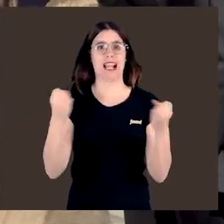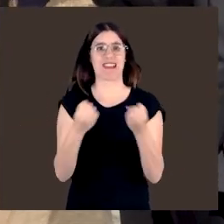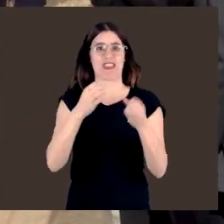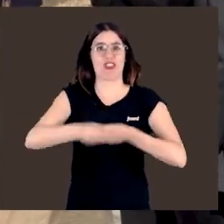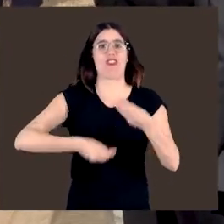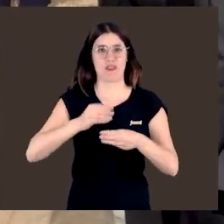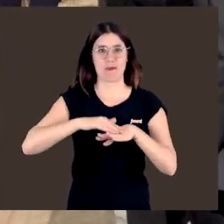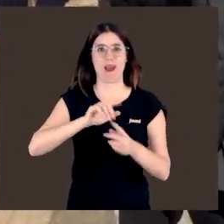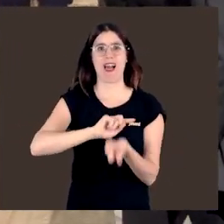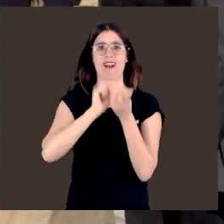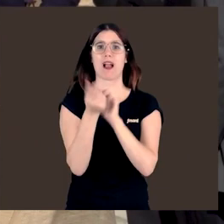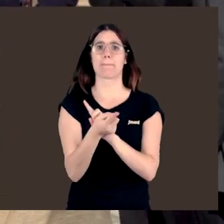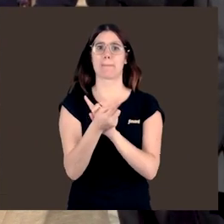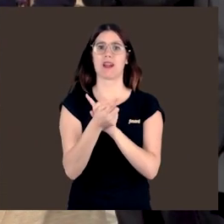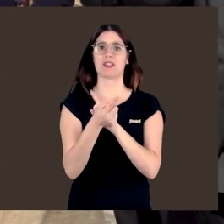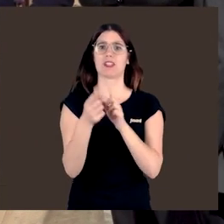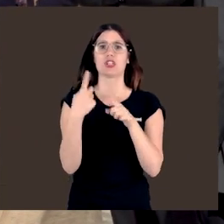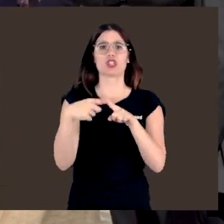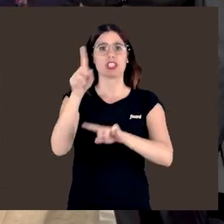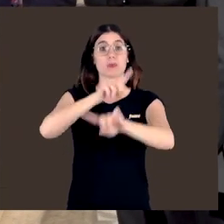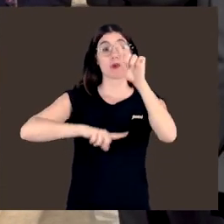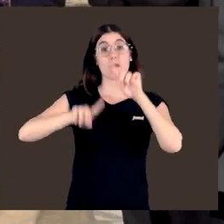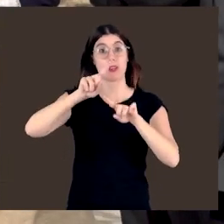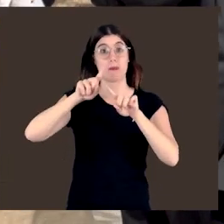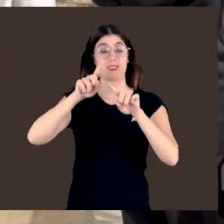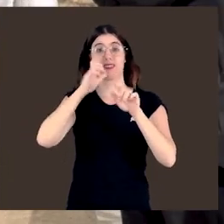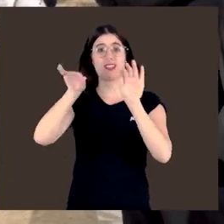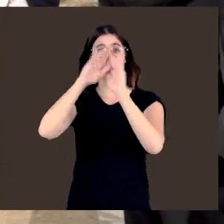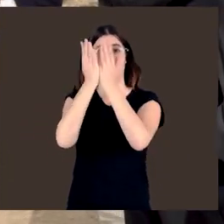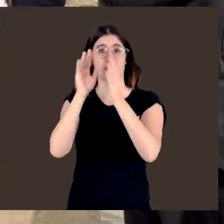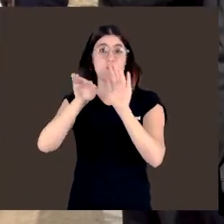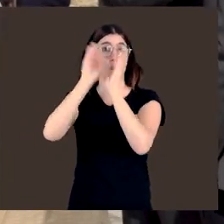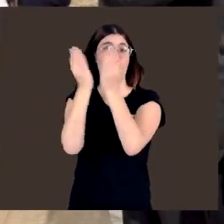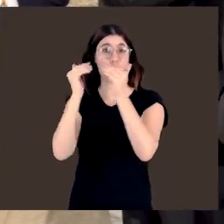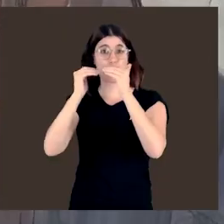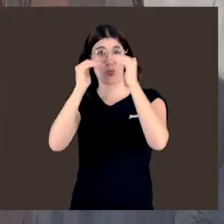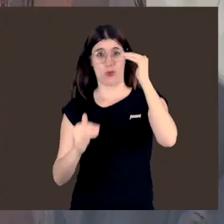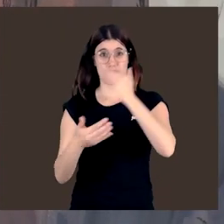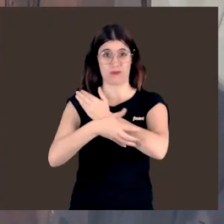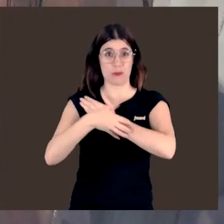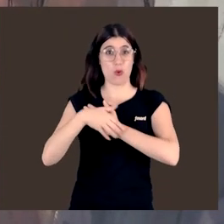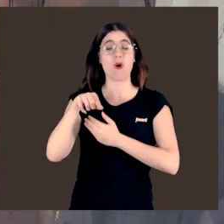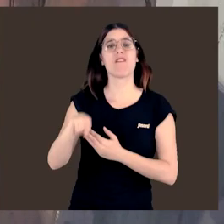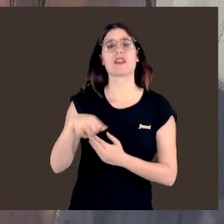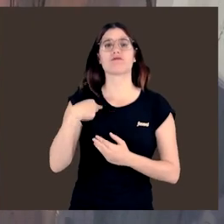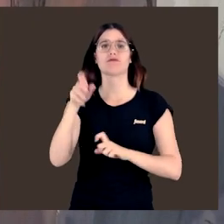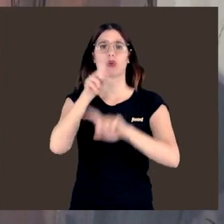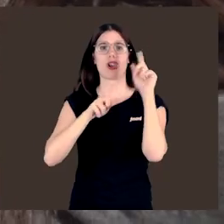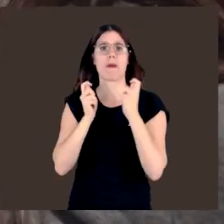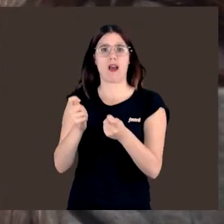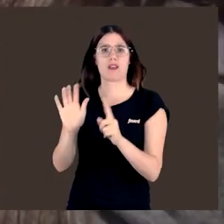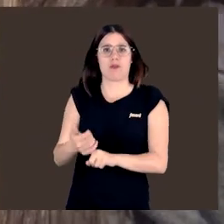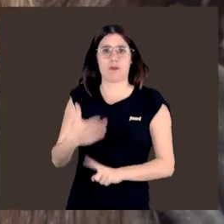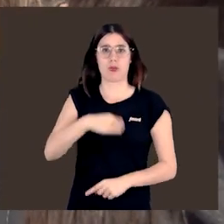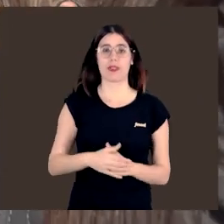poder cambiar los grandes problemas que sufren la mitad del hemisferio del mundo, que es el hemisferio sur.